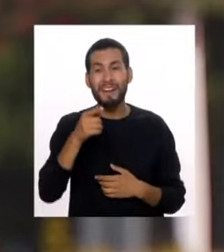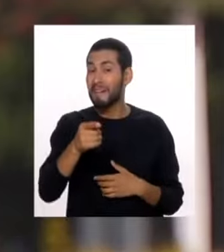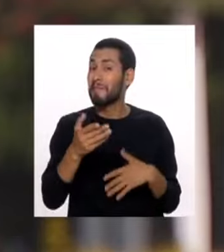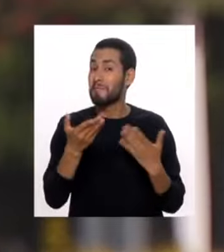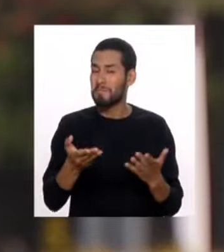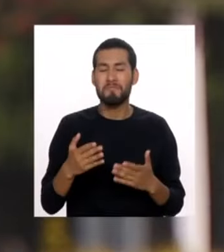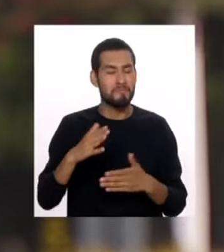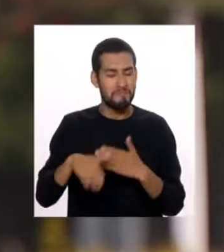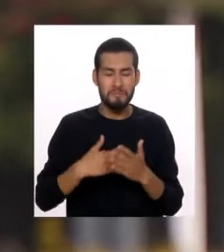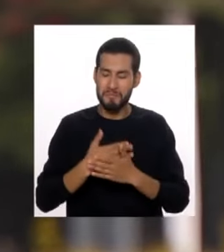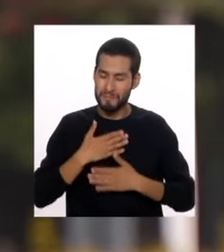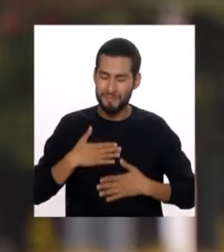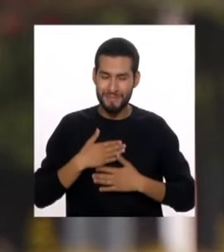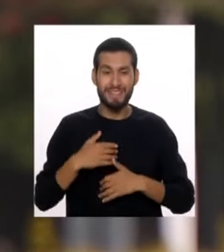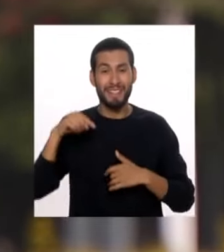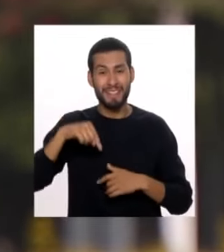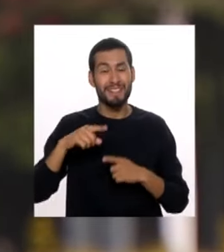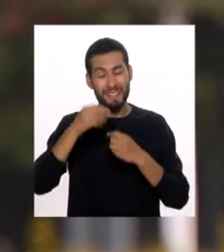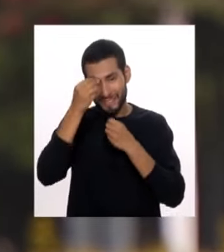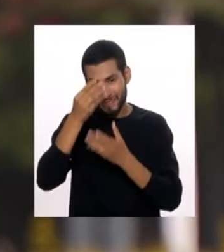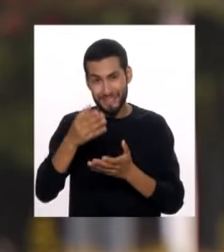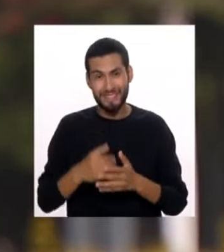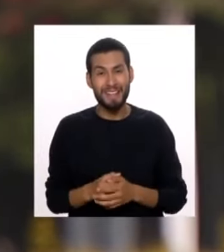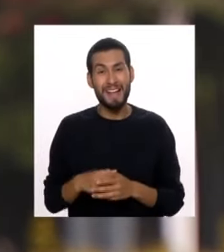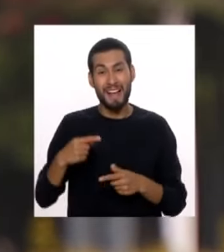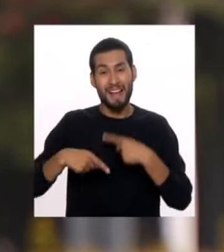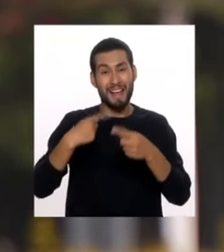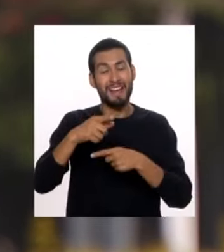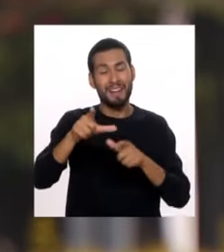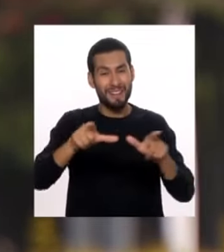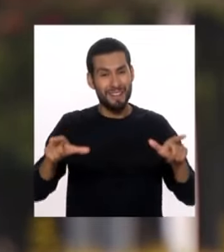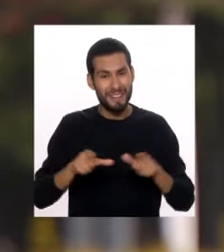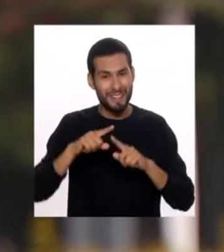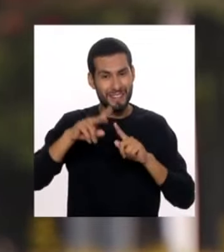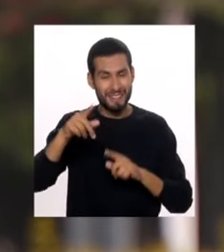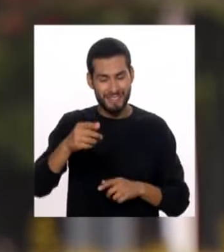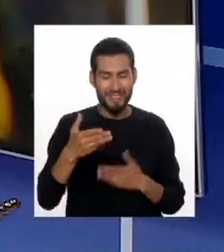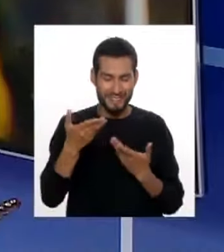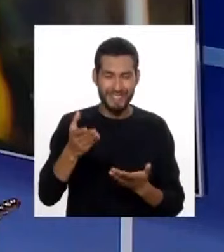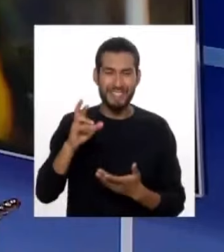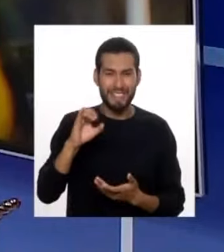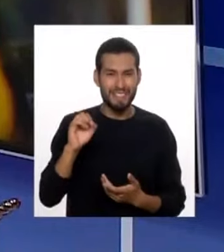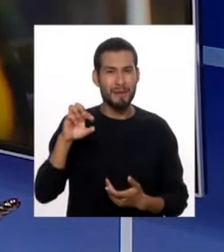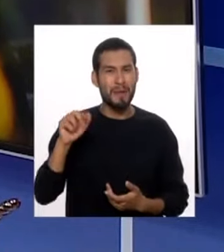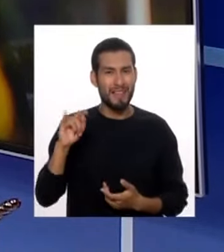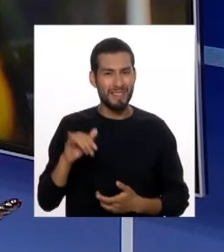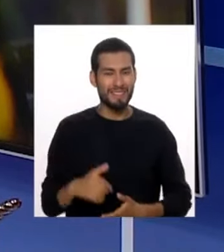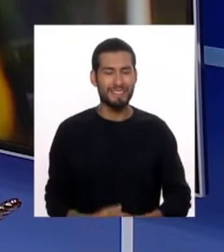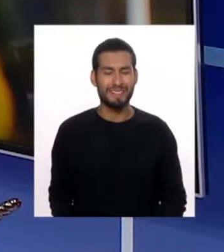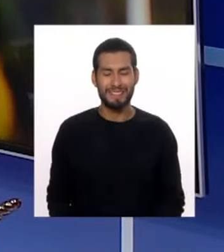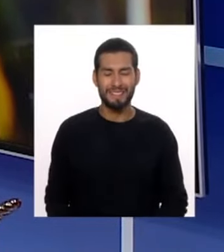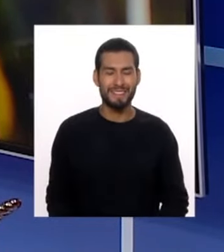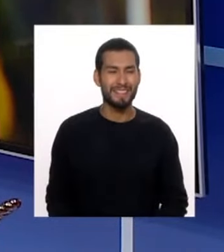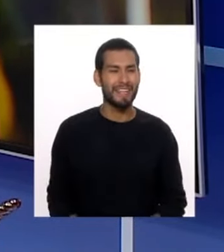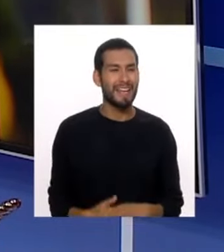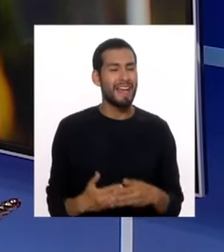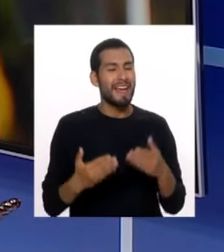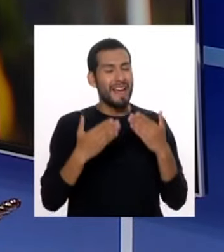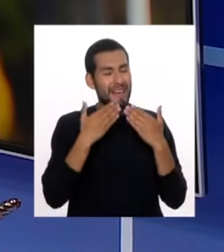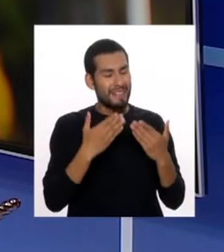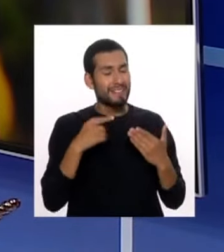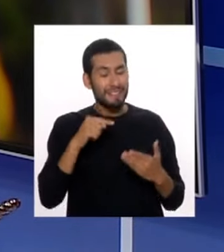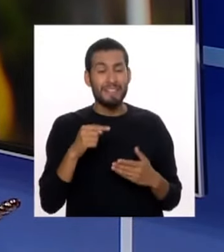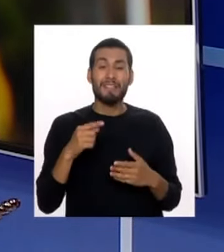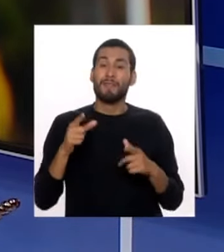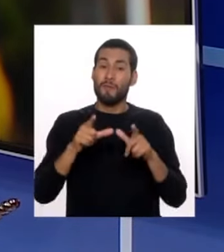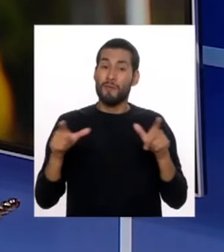a ser de todo su agrado. Con esta información vamos regresando a estudios con ustedes, Cris, Fatih. Gracias, Vanesita, el Circuito